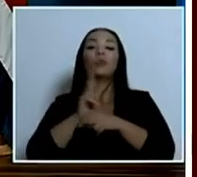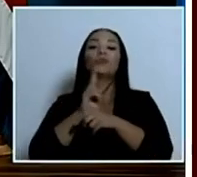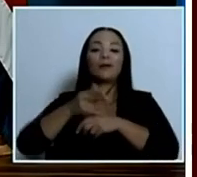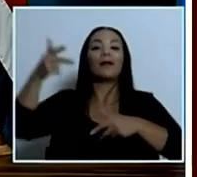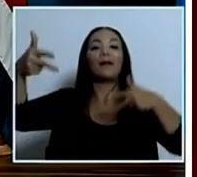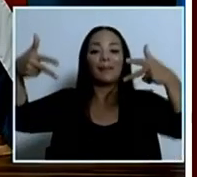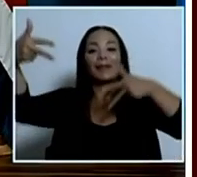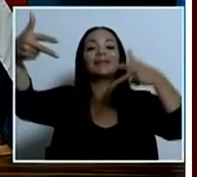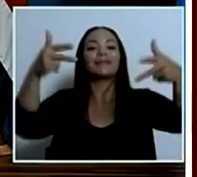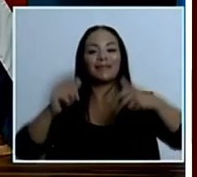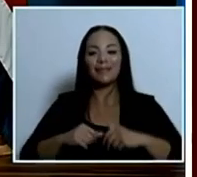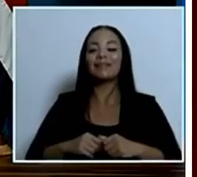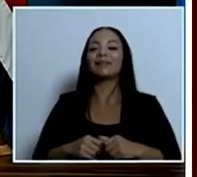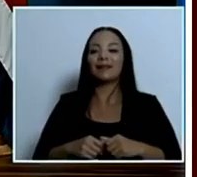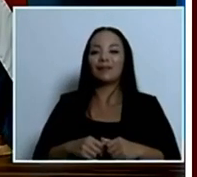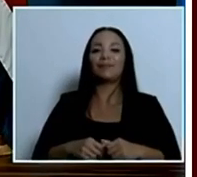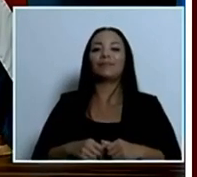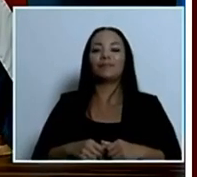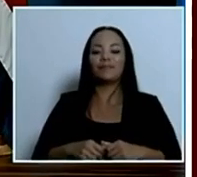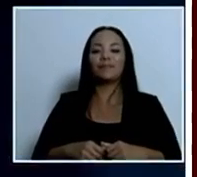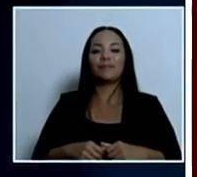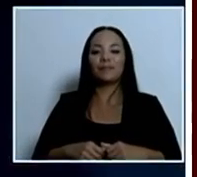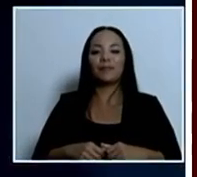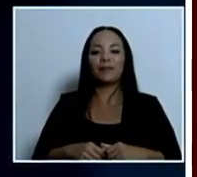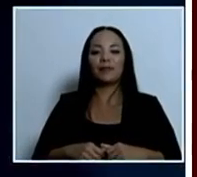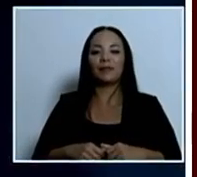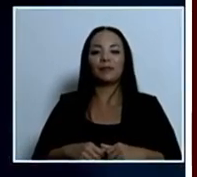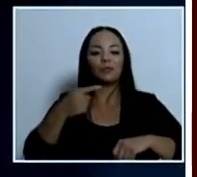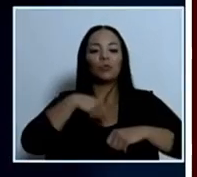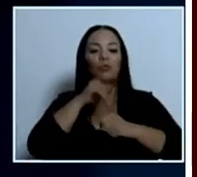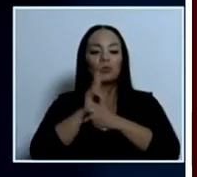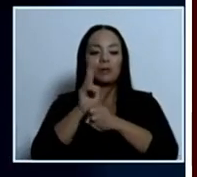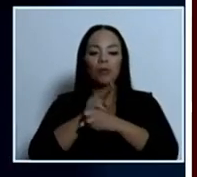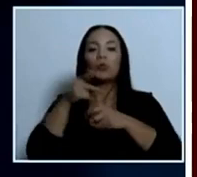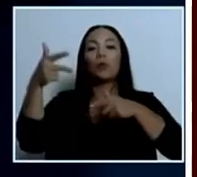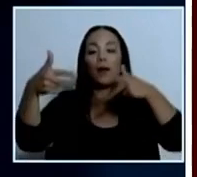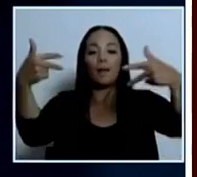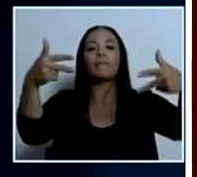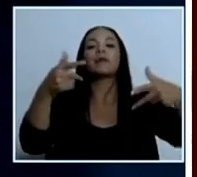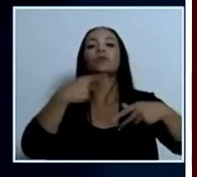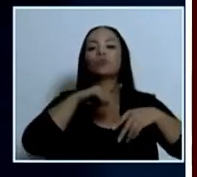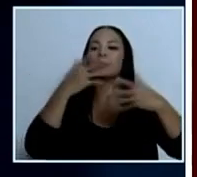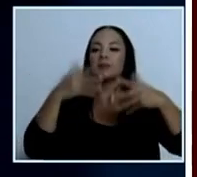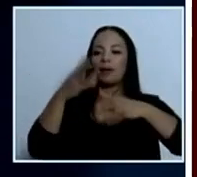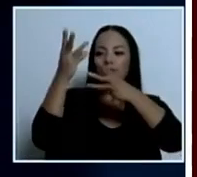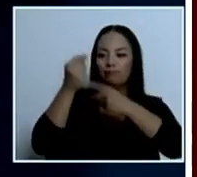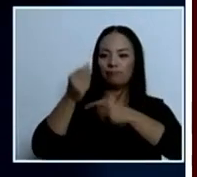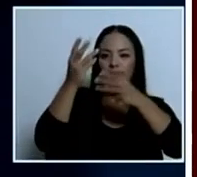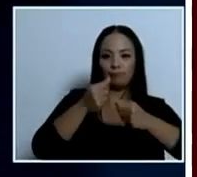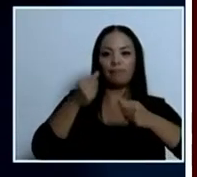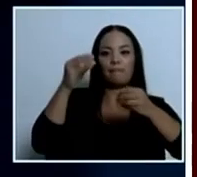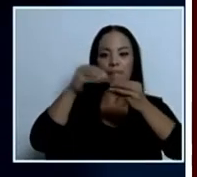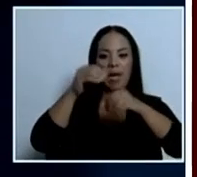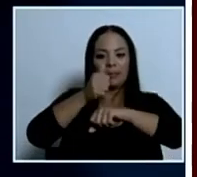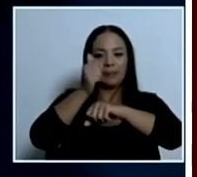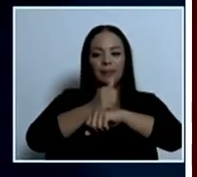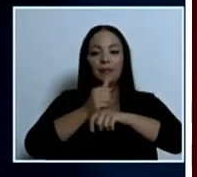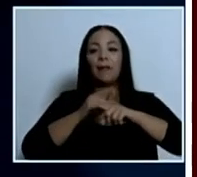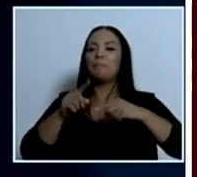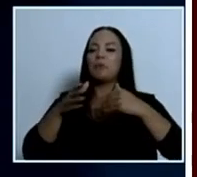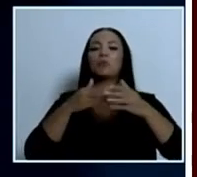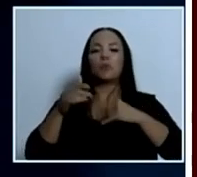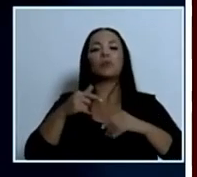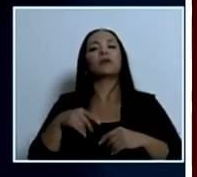nos están impidiendo hacer estos operativos estamos utilizando las cámaras ya las estamos presupuestando pero eso no nos va a detener y los